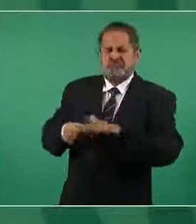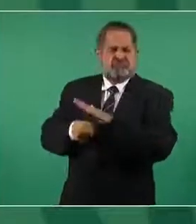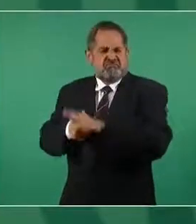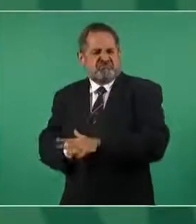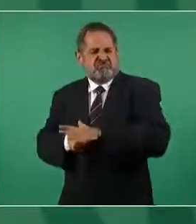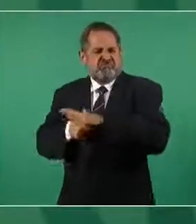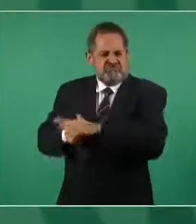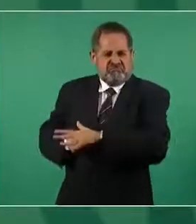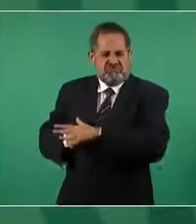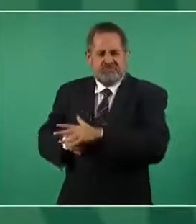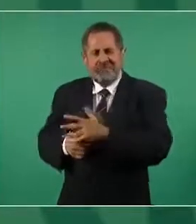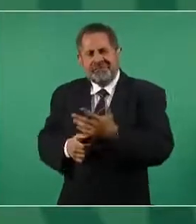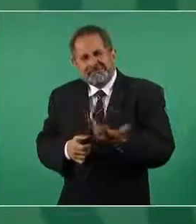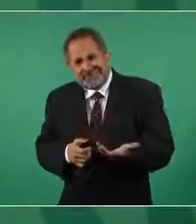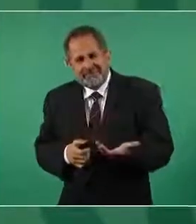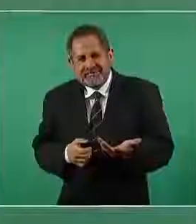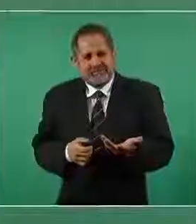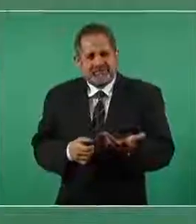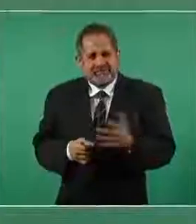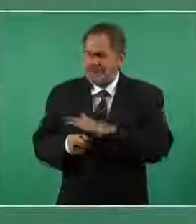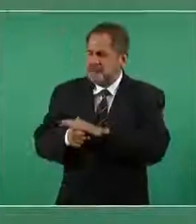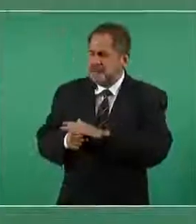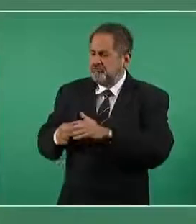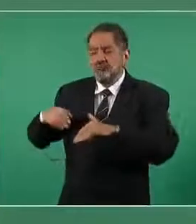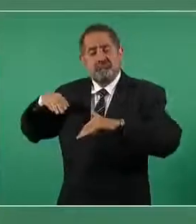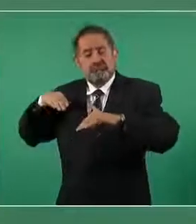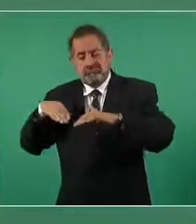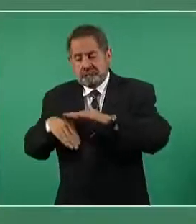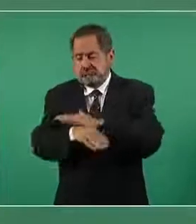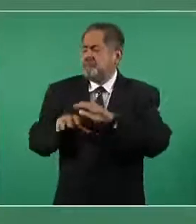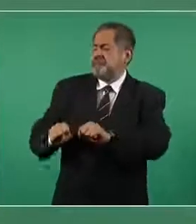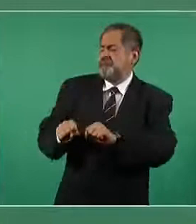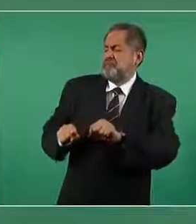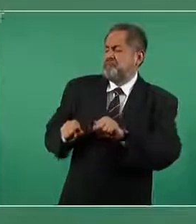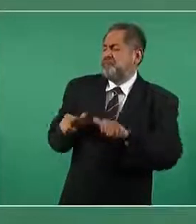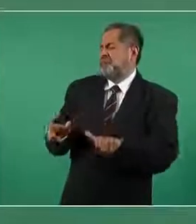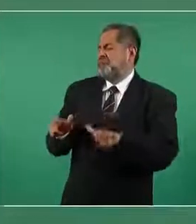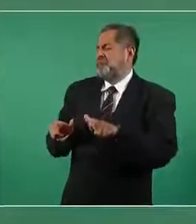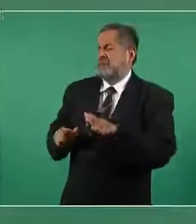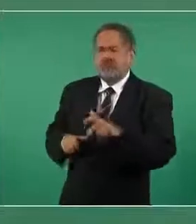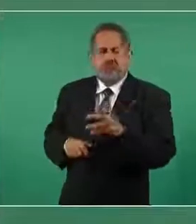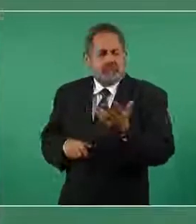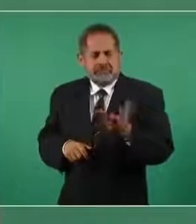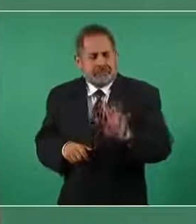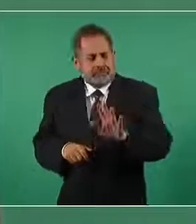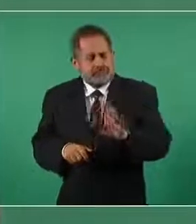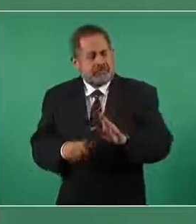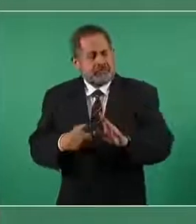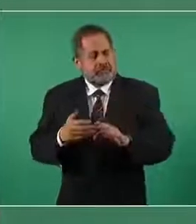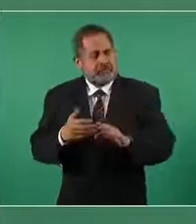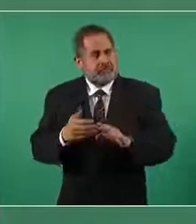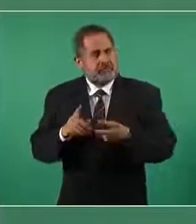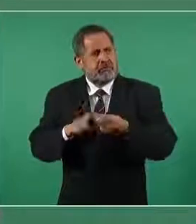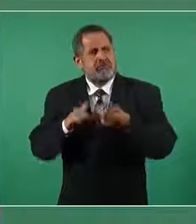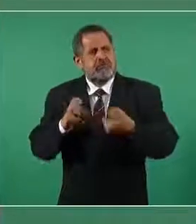el detener pero no ha habido